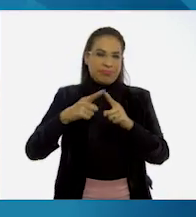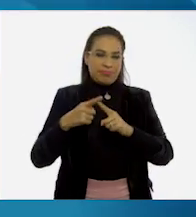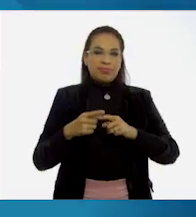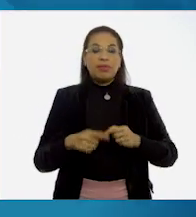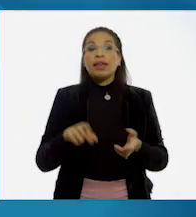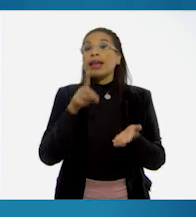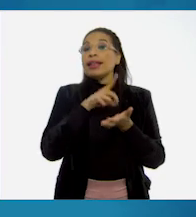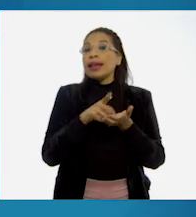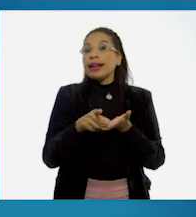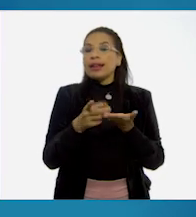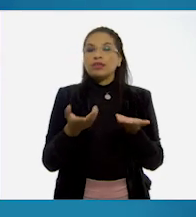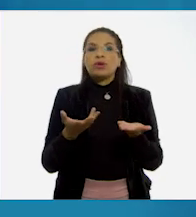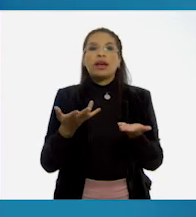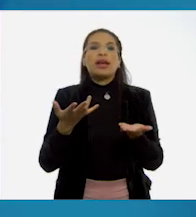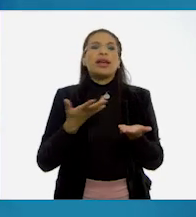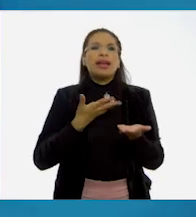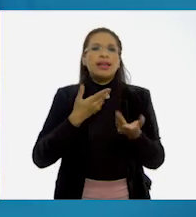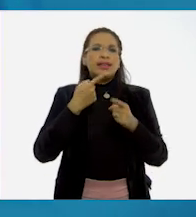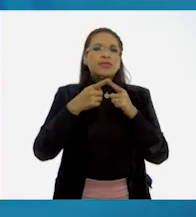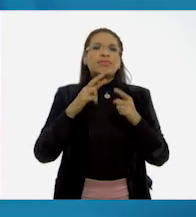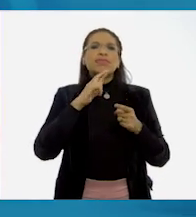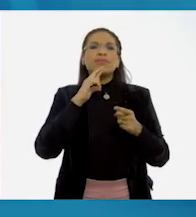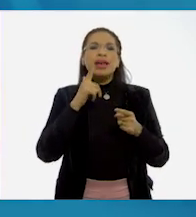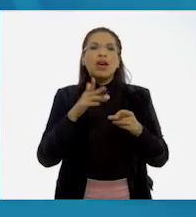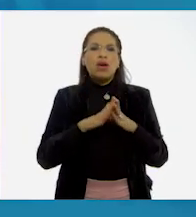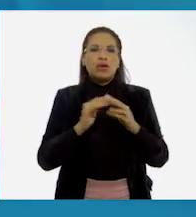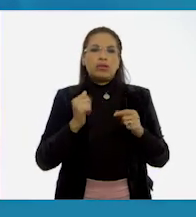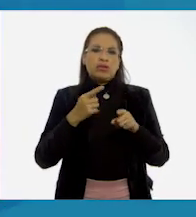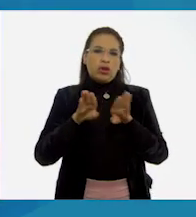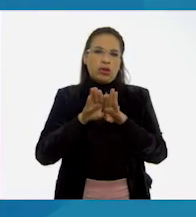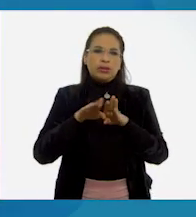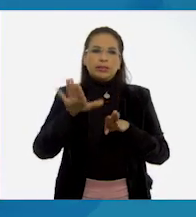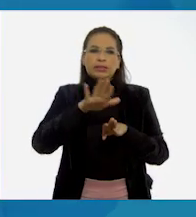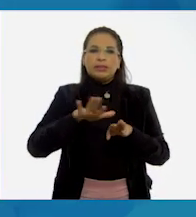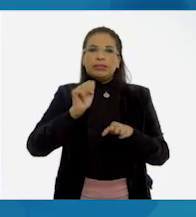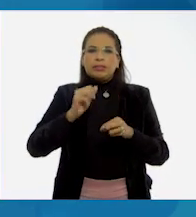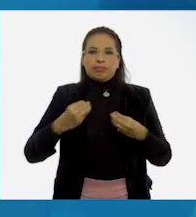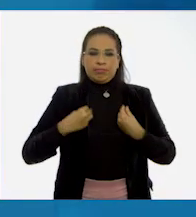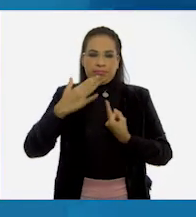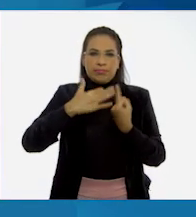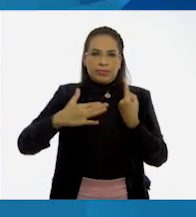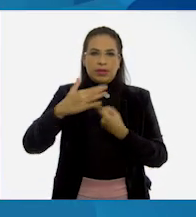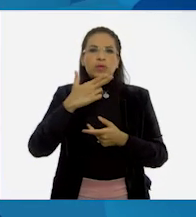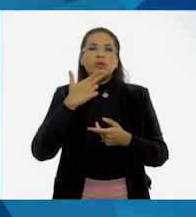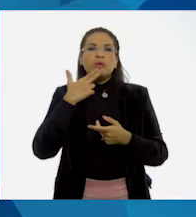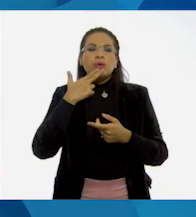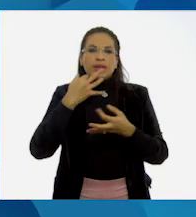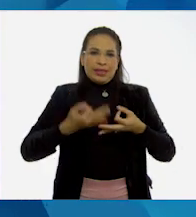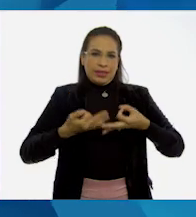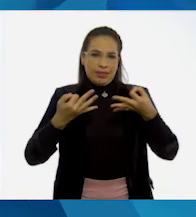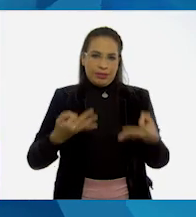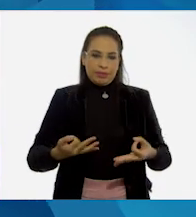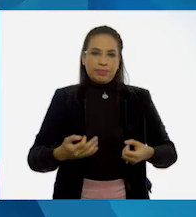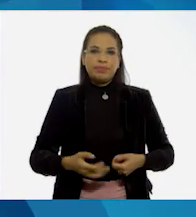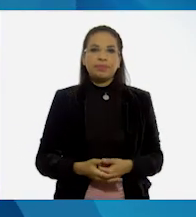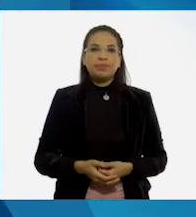Derecho a conservar y mejorar el hábitat, así como preservar la integridad de nuestras tierras.